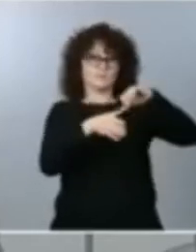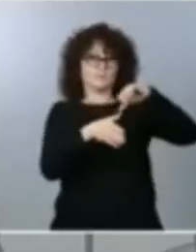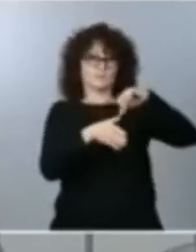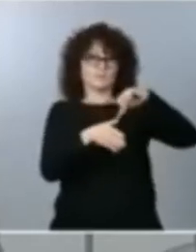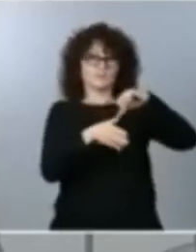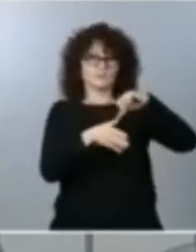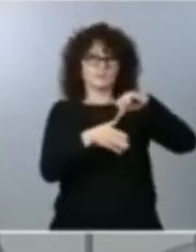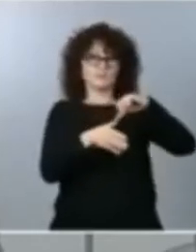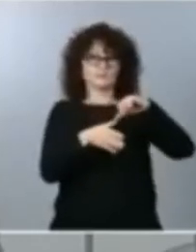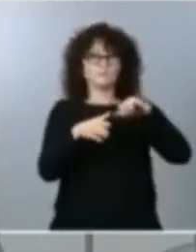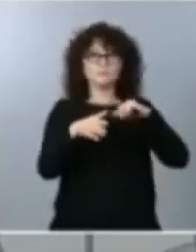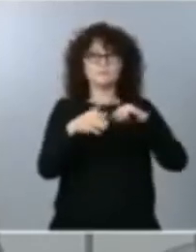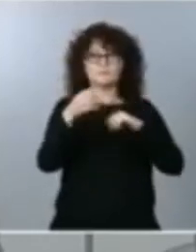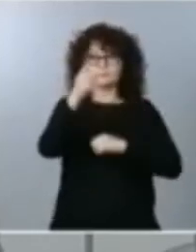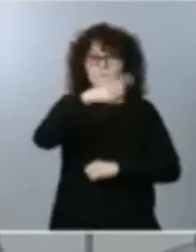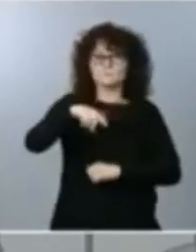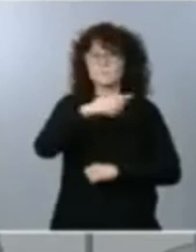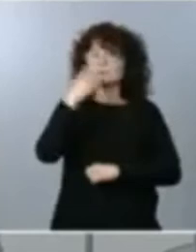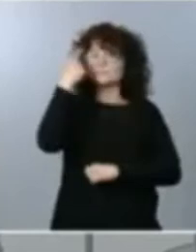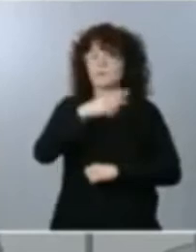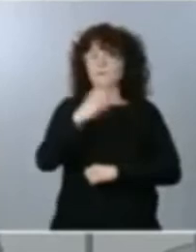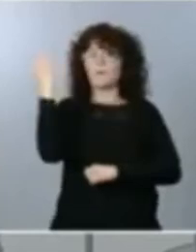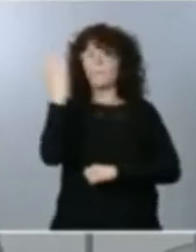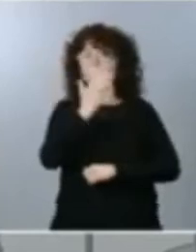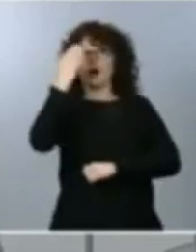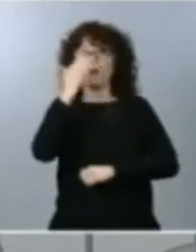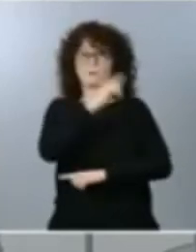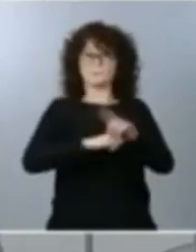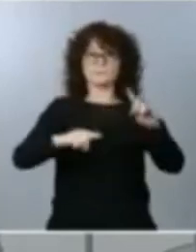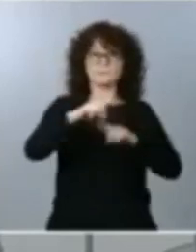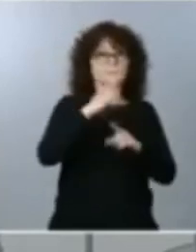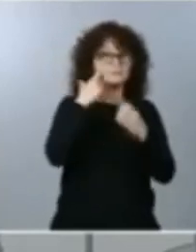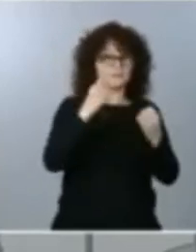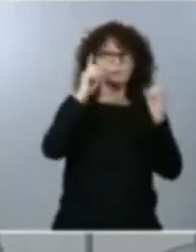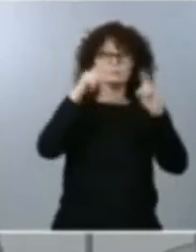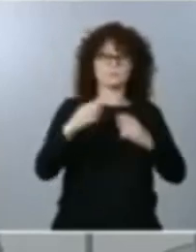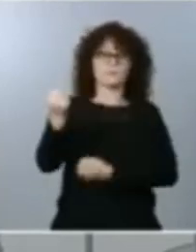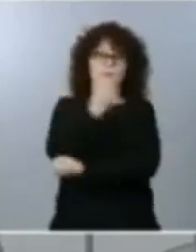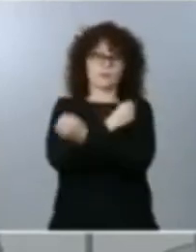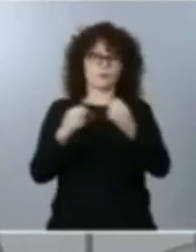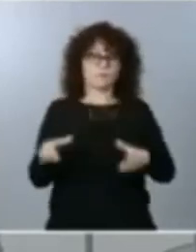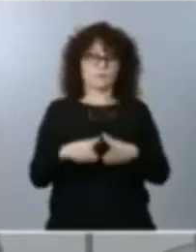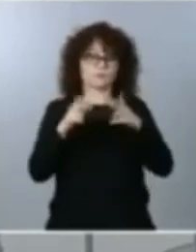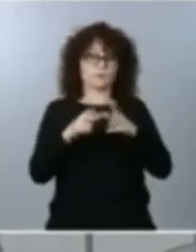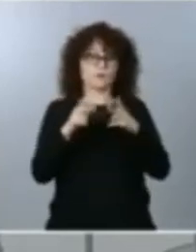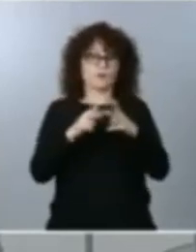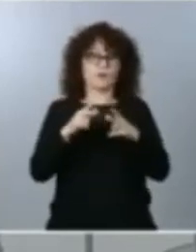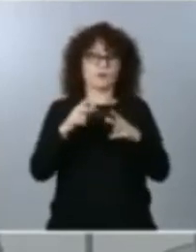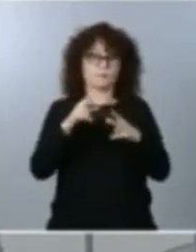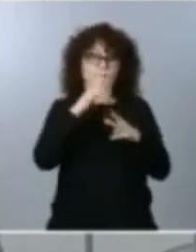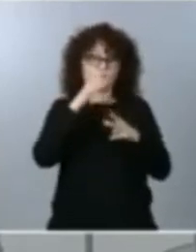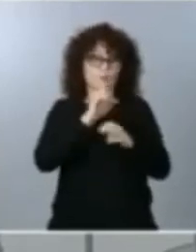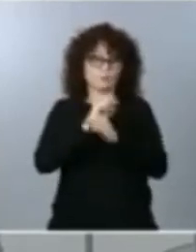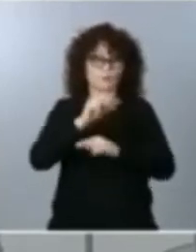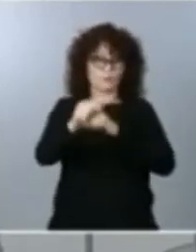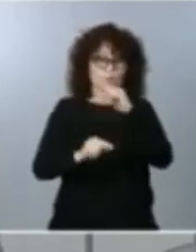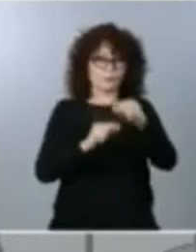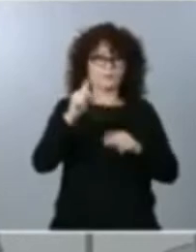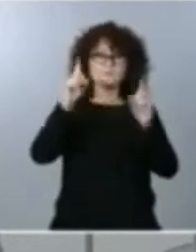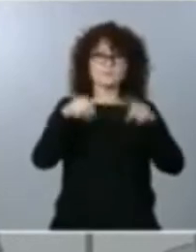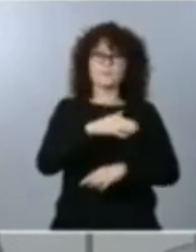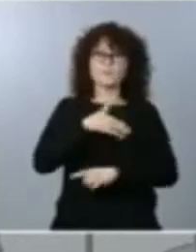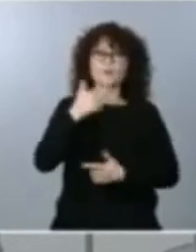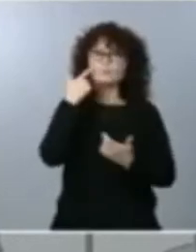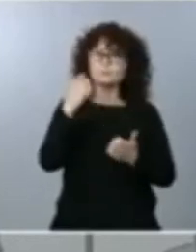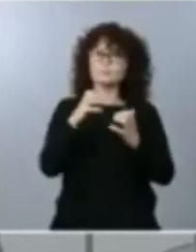como saben ustedes, por la crisis no solamente sanitaria, sino también económica y social del COVID. Quisiera también destacar el texto acordado en